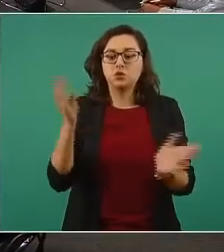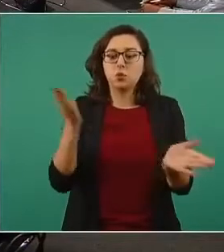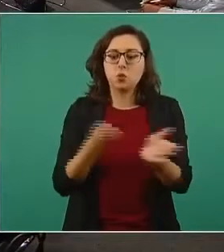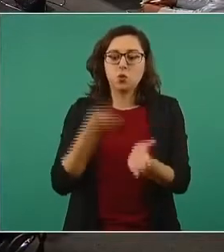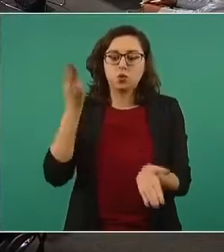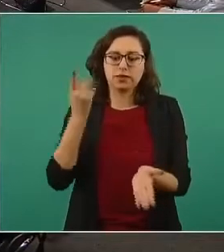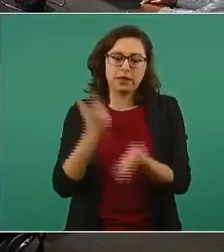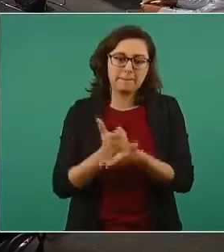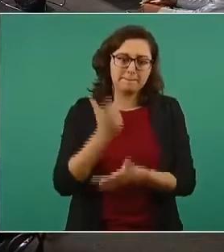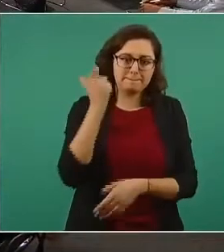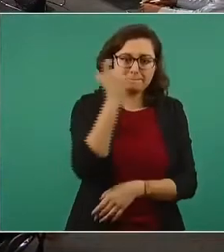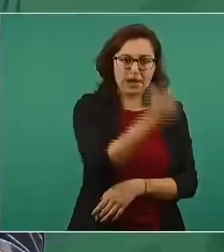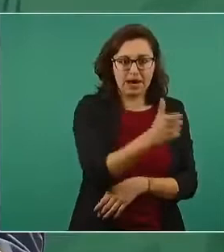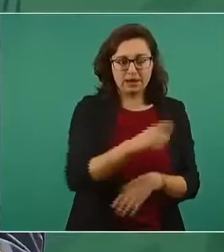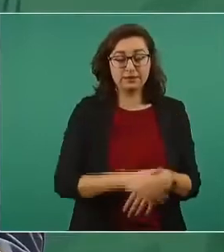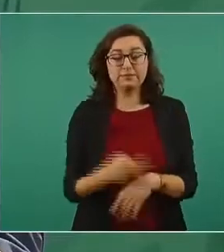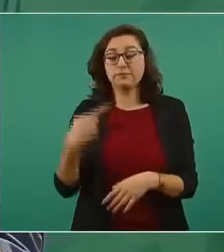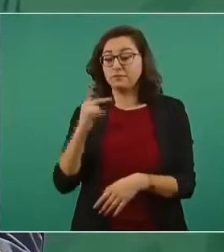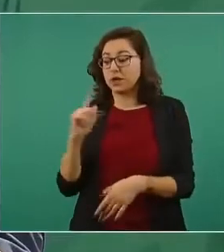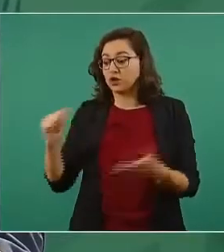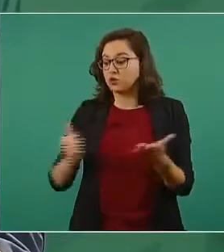el actual aeropuerto.